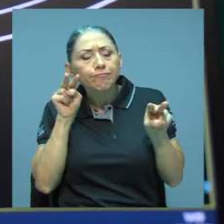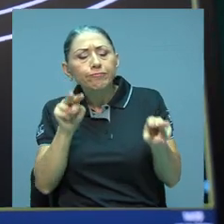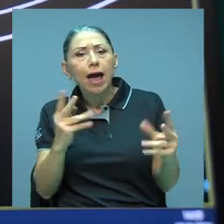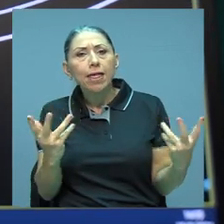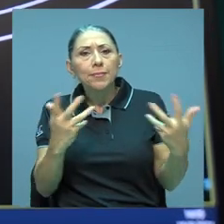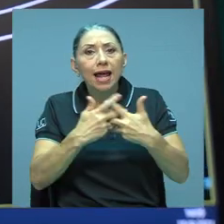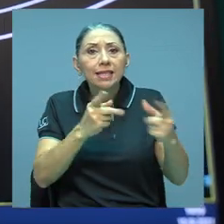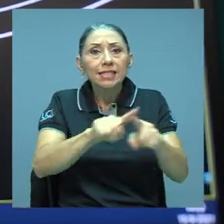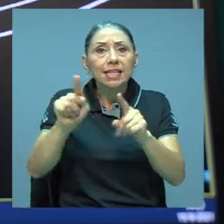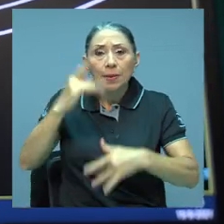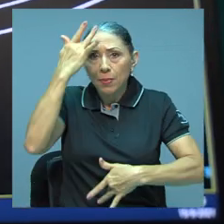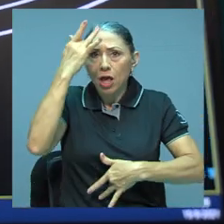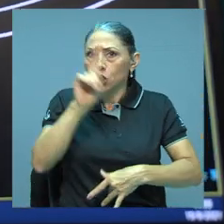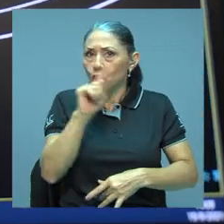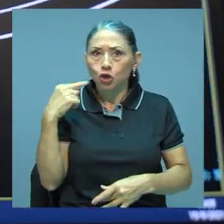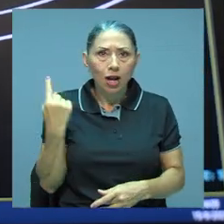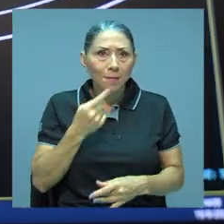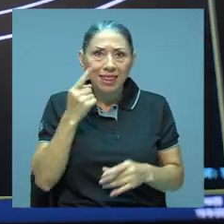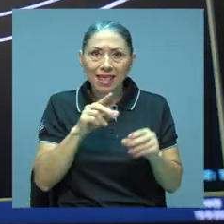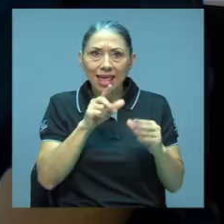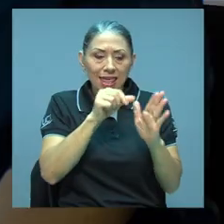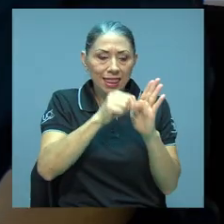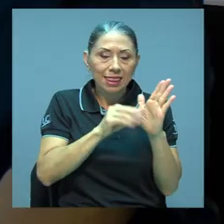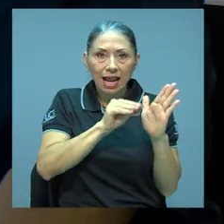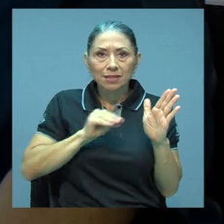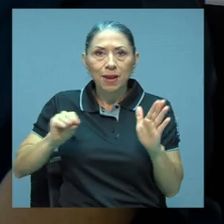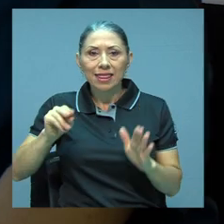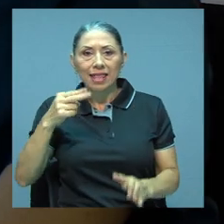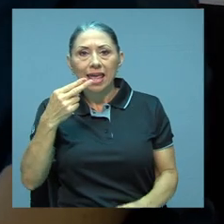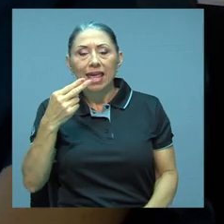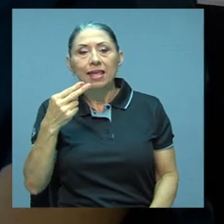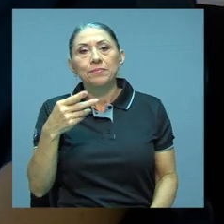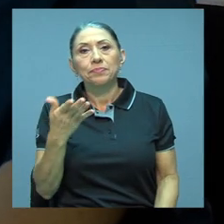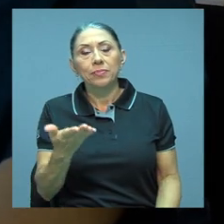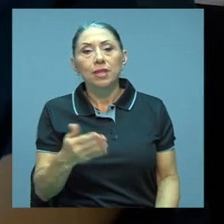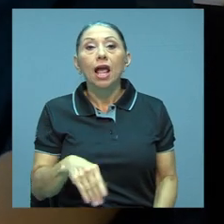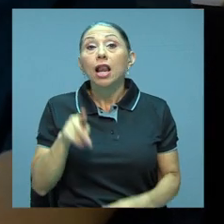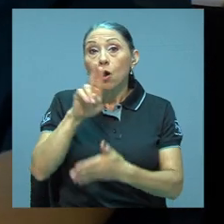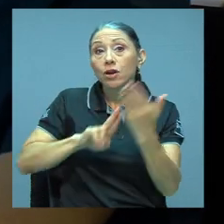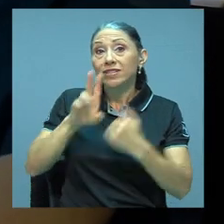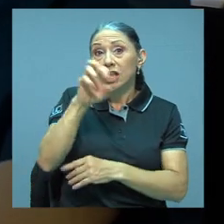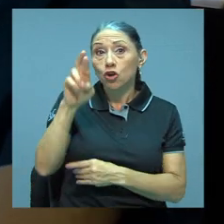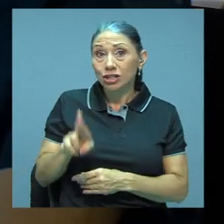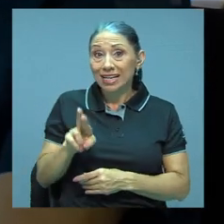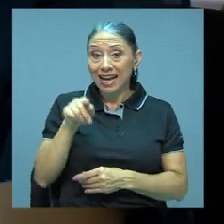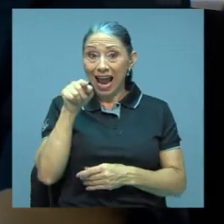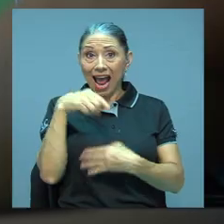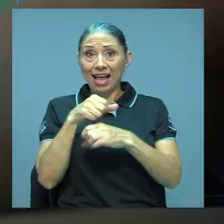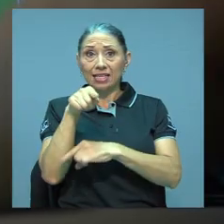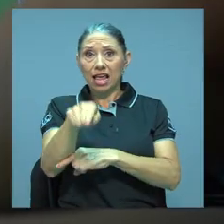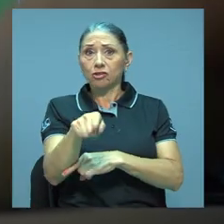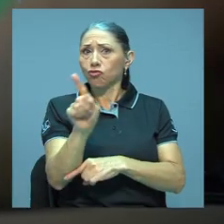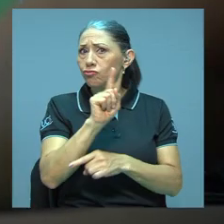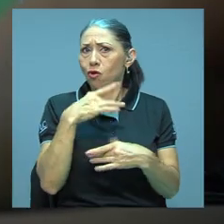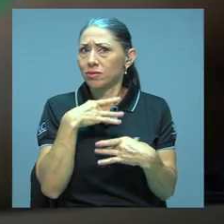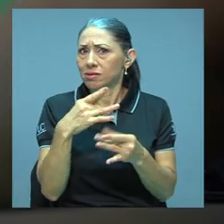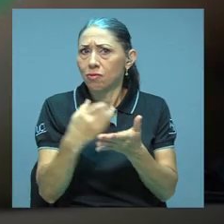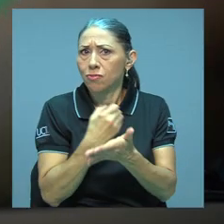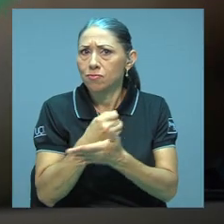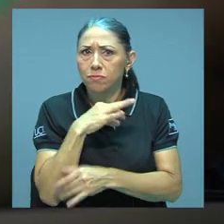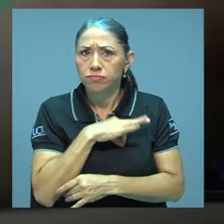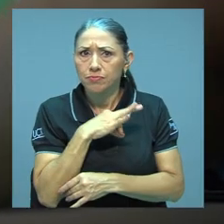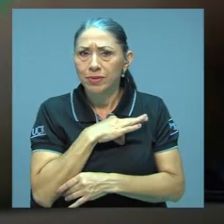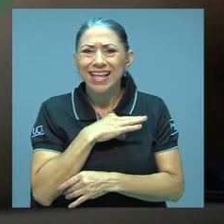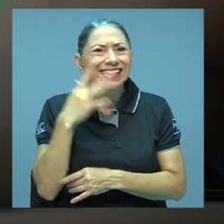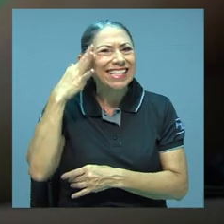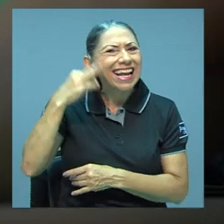solamente analizar, por ejemplo, trasplante hepático. La Universidad de Costa Rica hace este aporte sin ningún fin de lucro. Se estima que los análisis